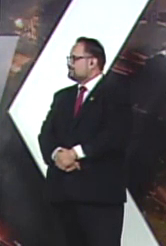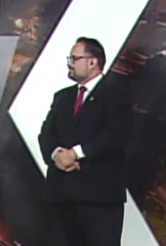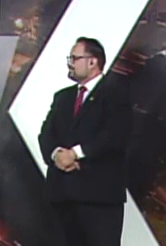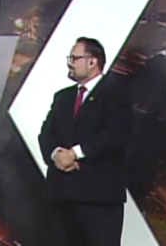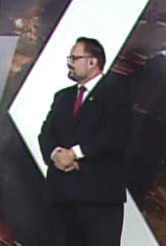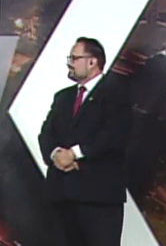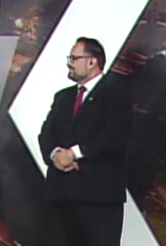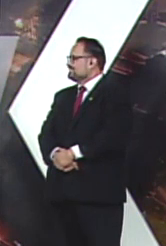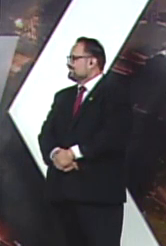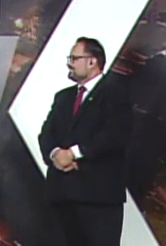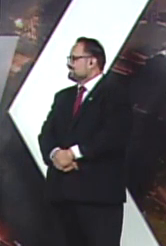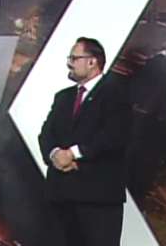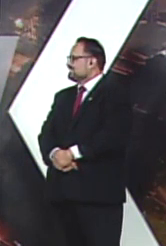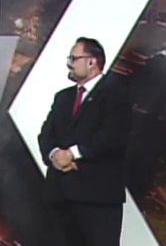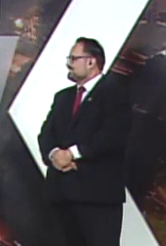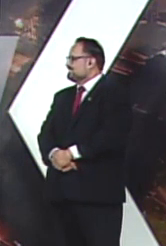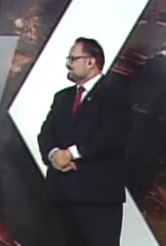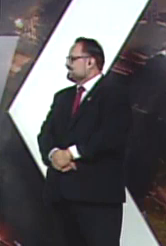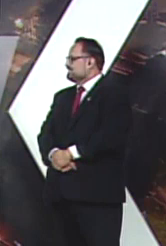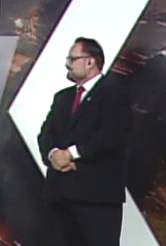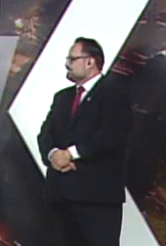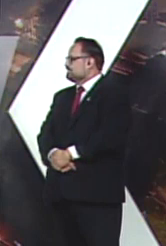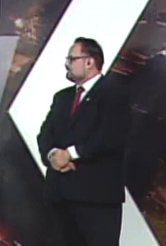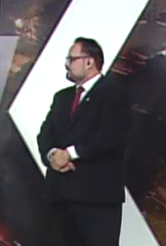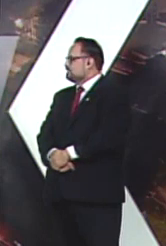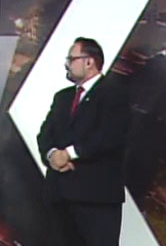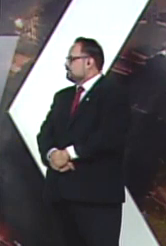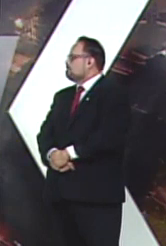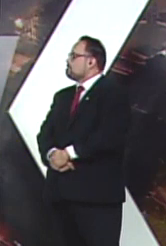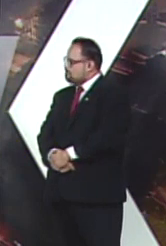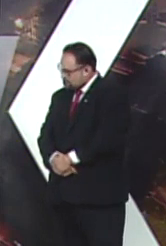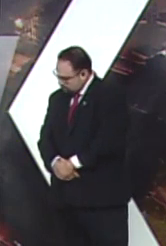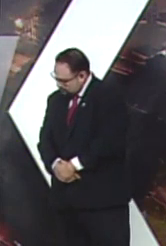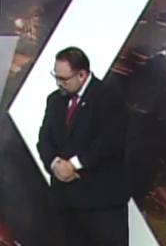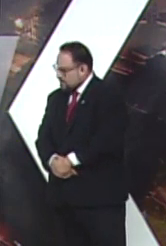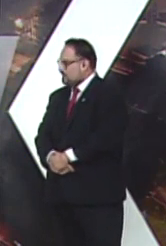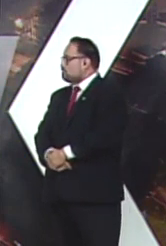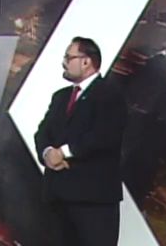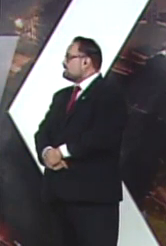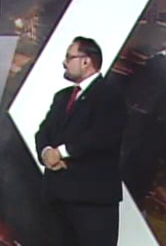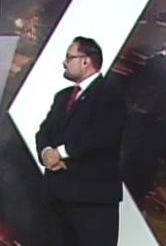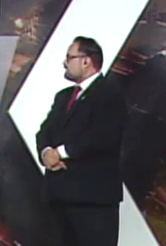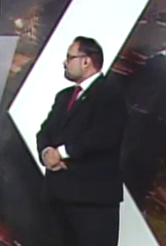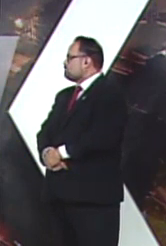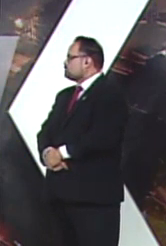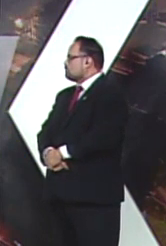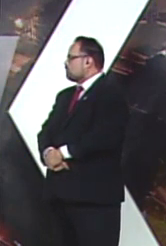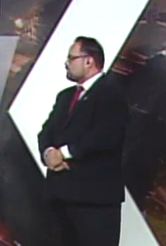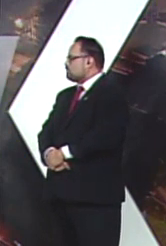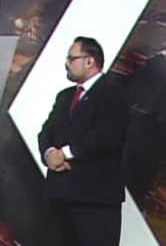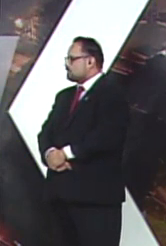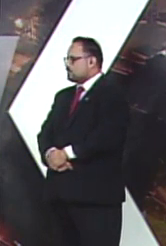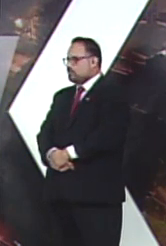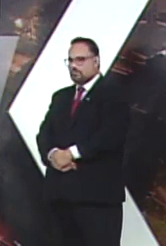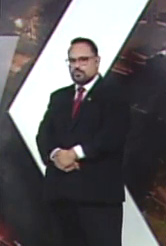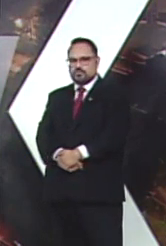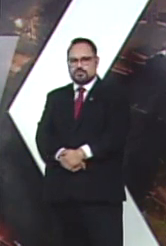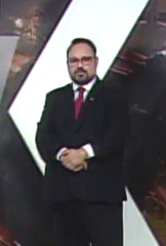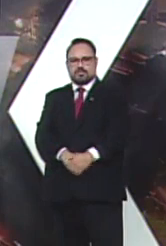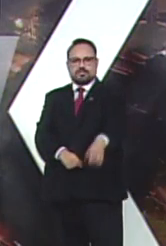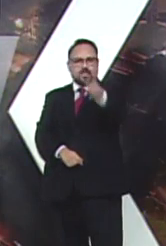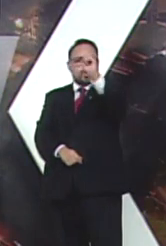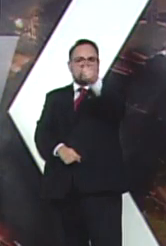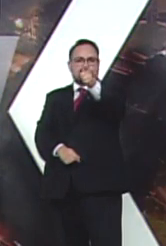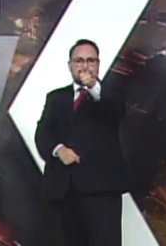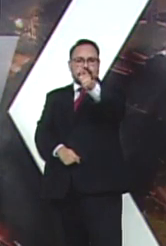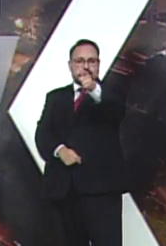radiografía que siempre Julio nos hace. Vamos a ver cómo se ha comportado entonces el tema de la región. Claro que sí, Sandy, será un gusto poder compartirlo contigo y